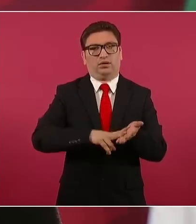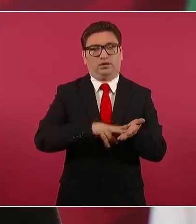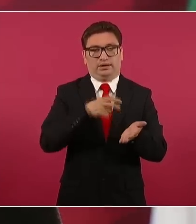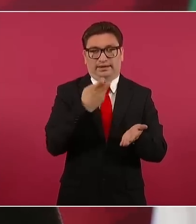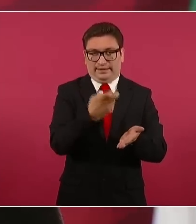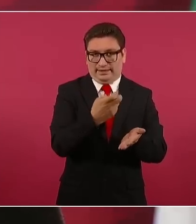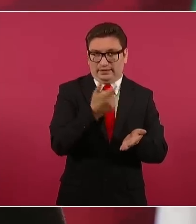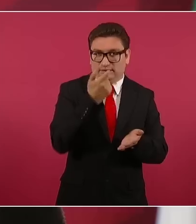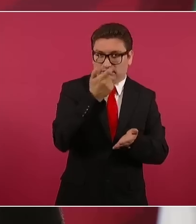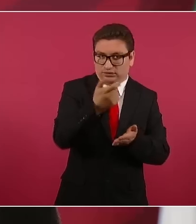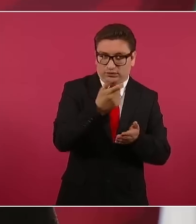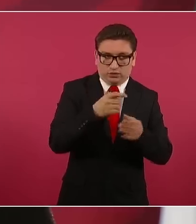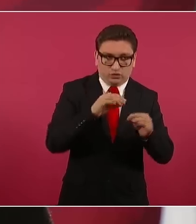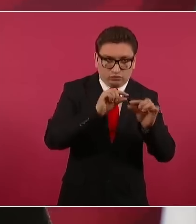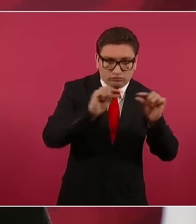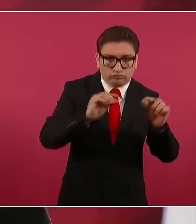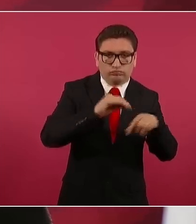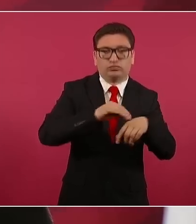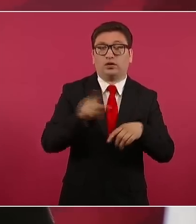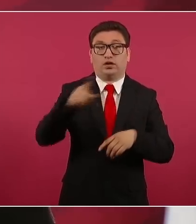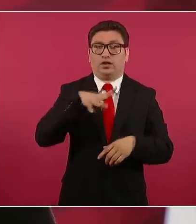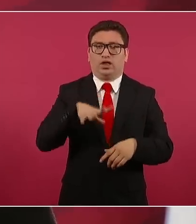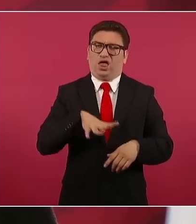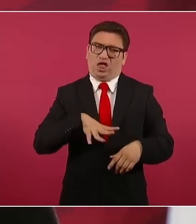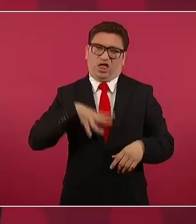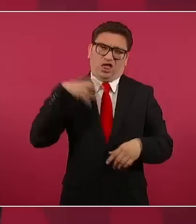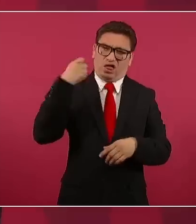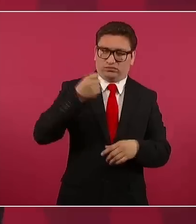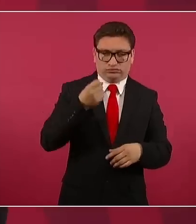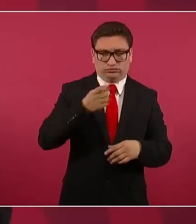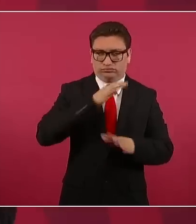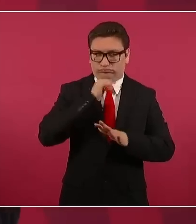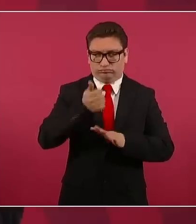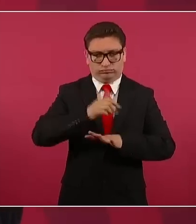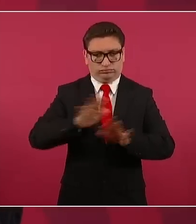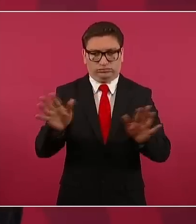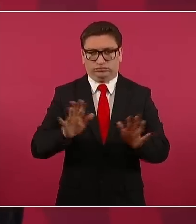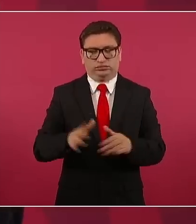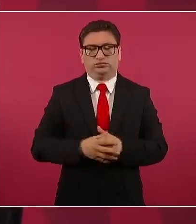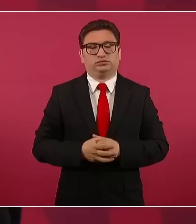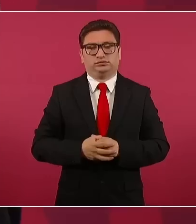que no están abusando. Y aquí lo